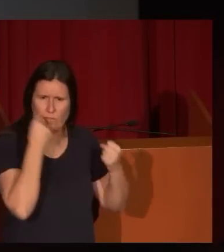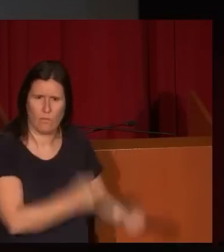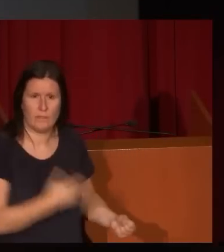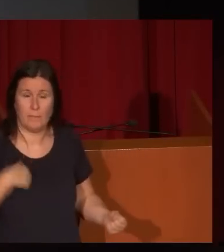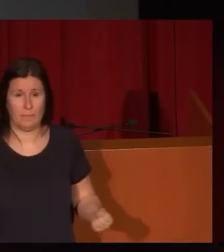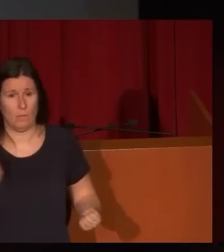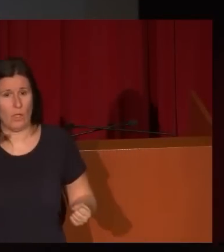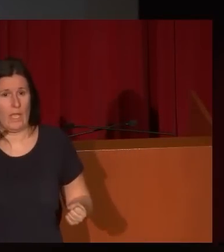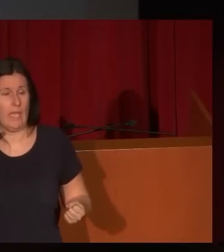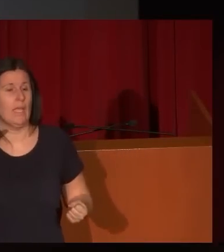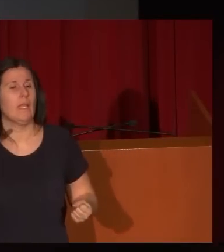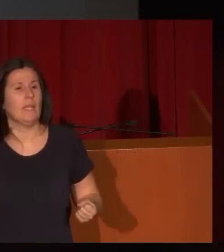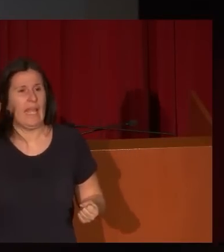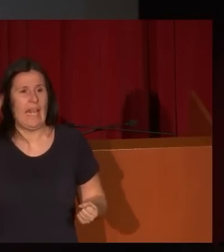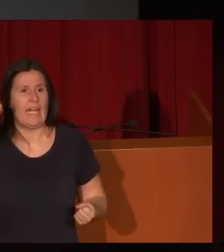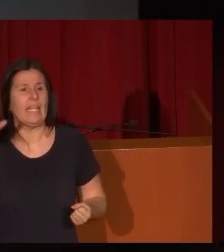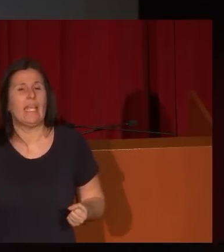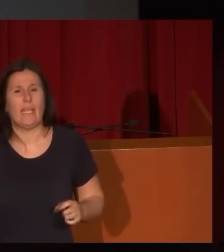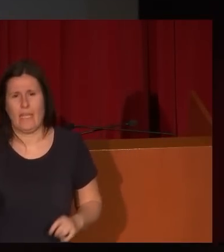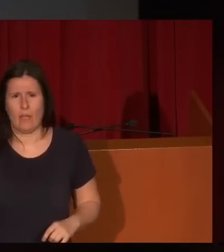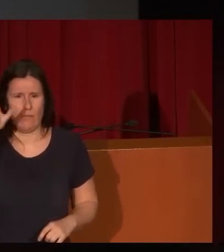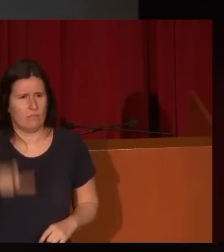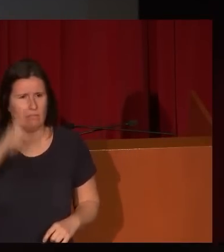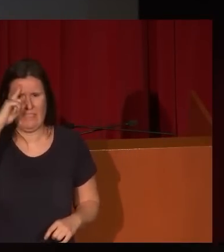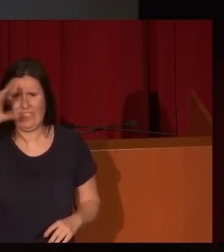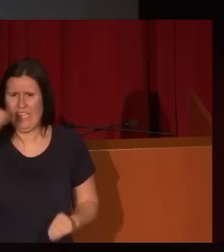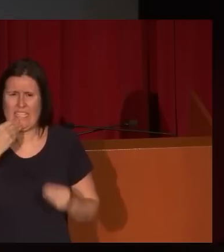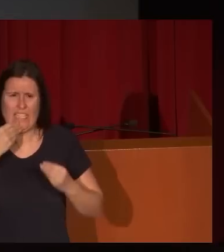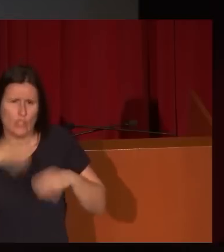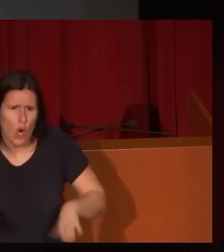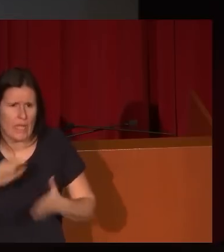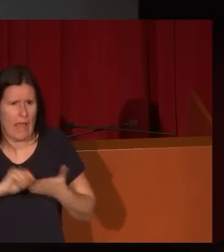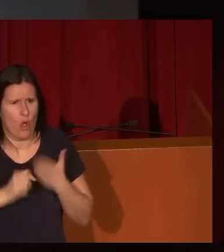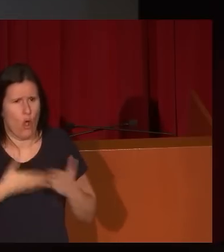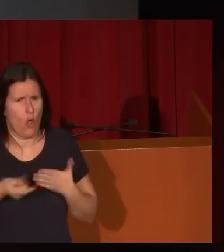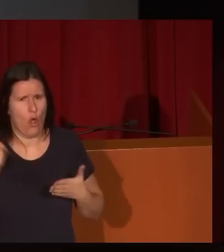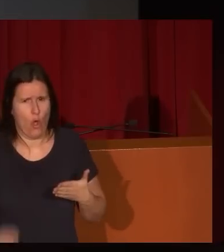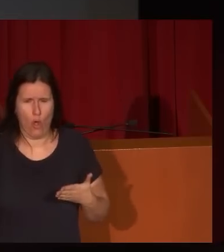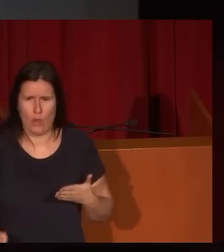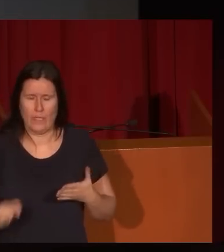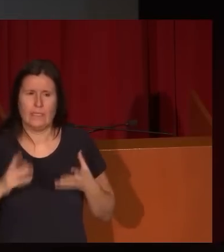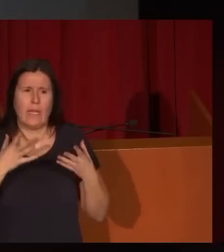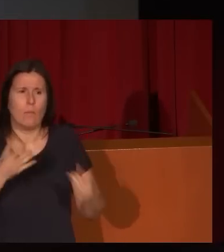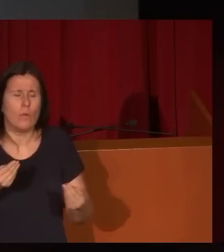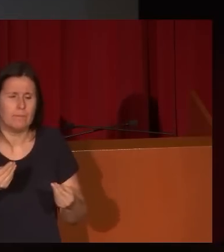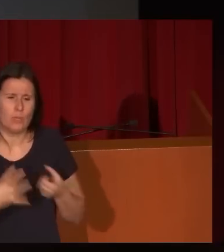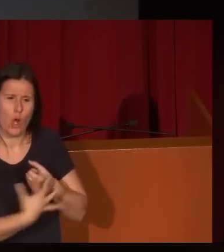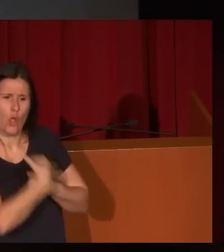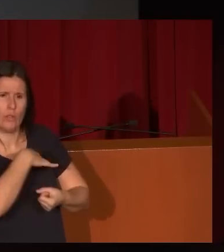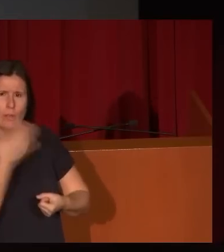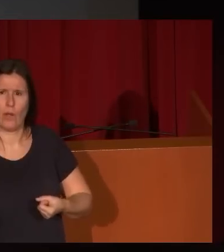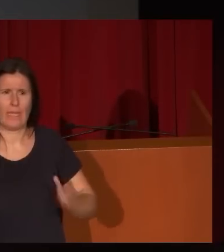Fuente Ferrari, entre otras cosas, era un inteligentísimo historiador, que está muy condicionado por ese momento